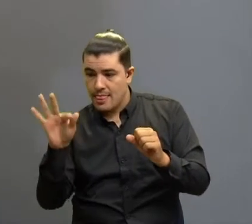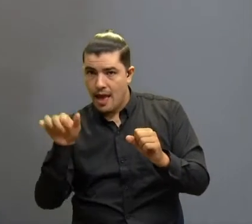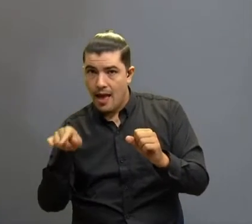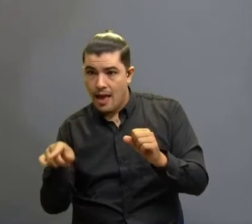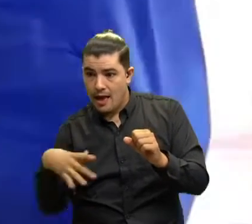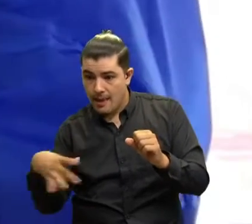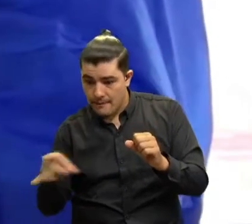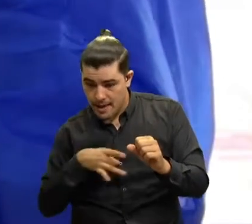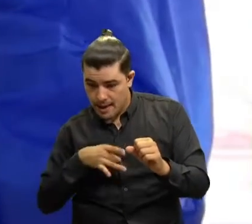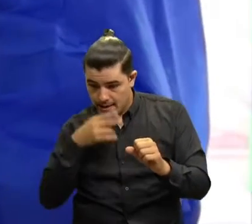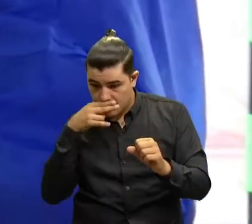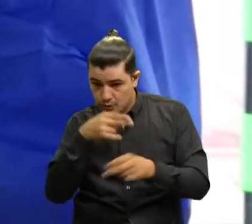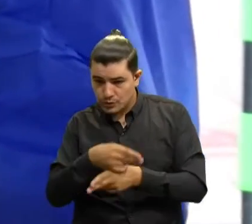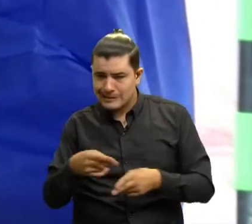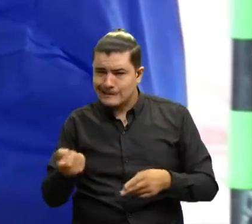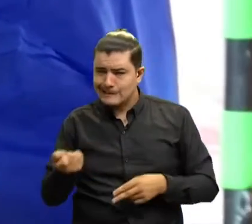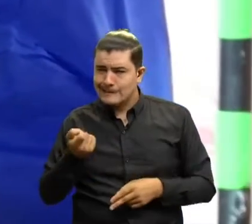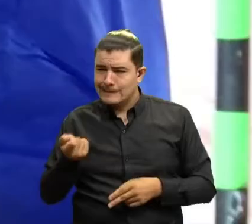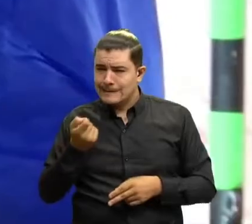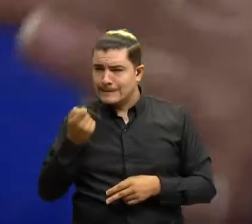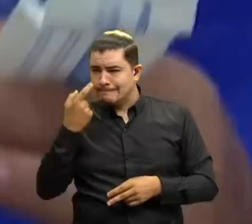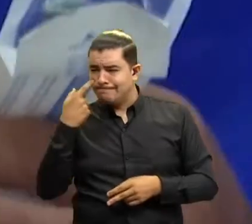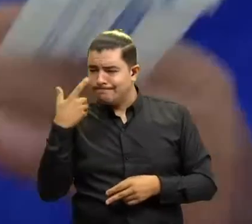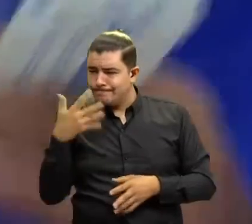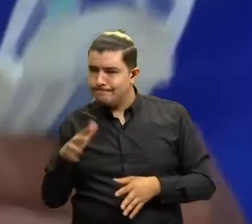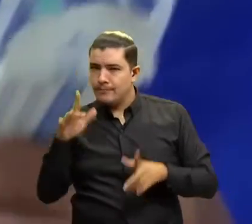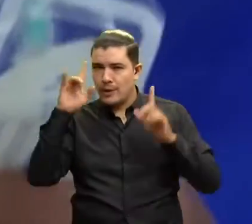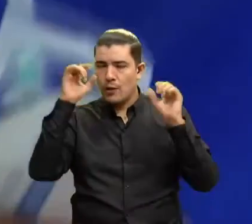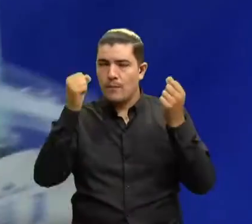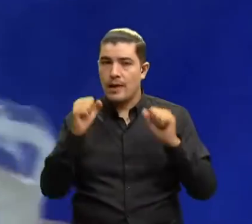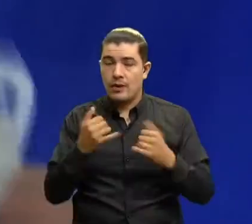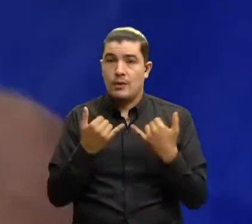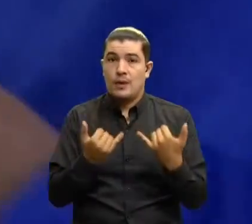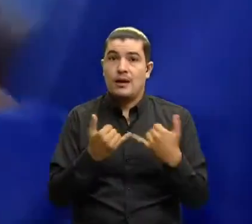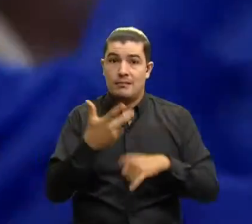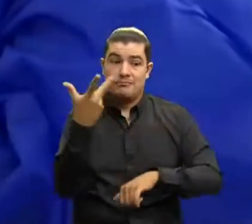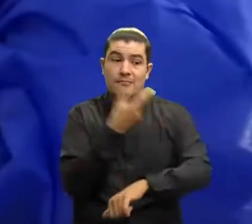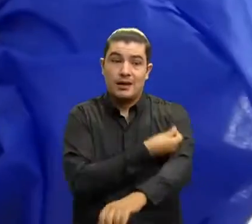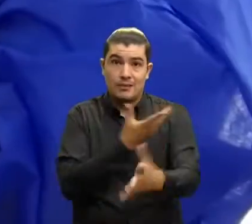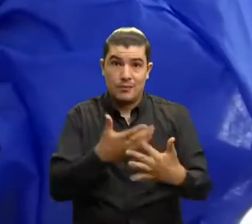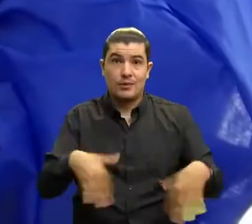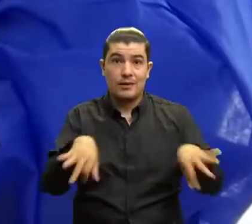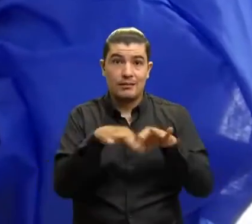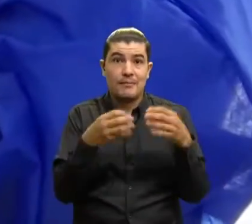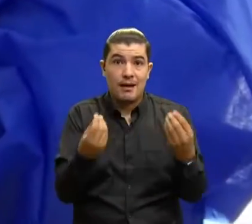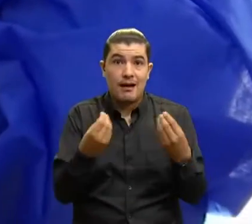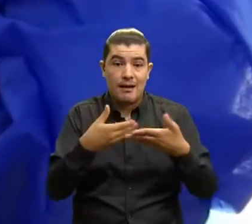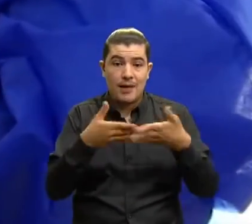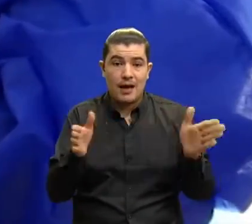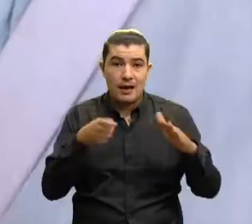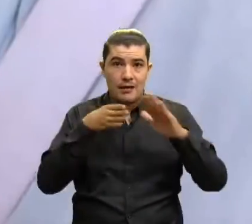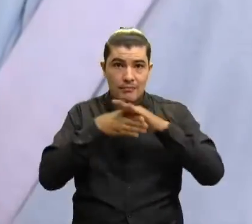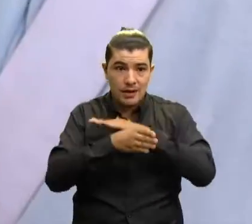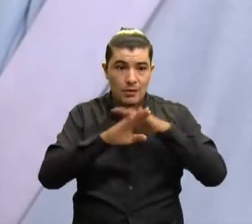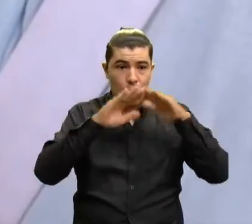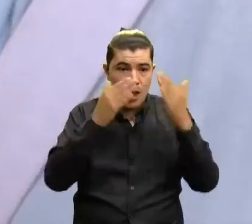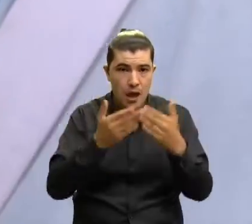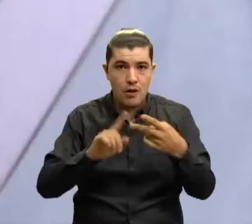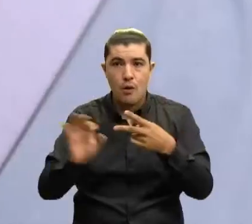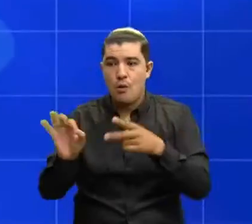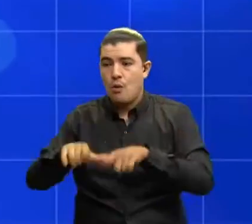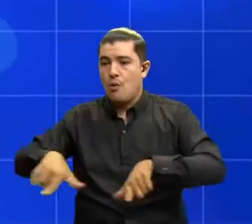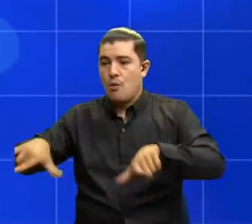más graves. La inmunización de los niños también se considera clave para mantener abiertos los colegios y algunos sitios públicos.